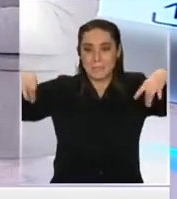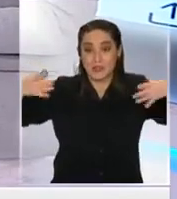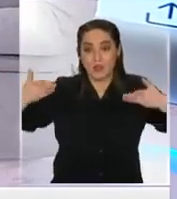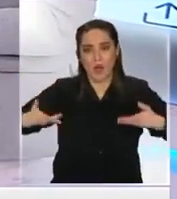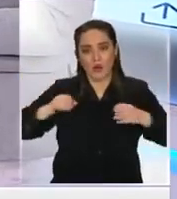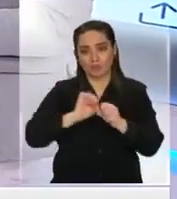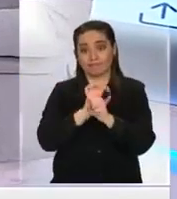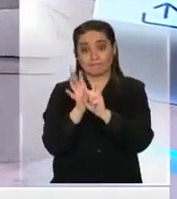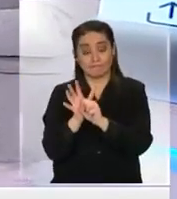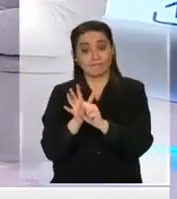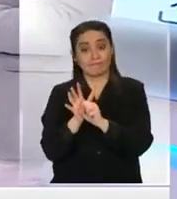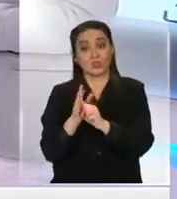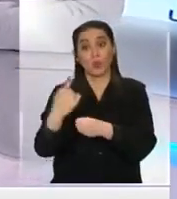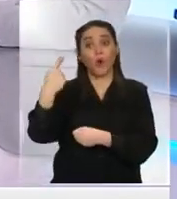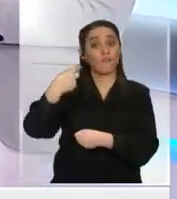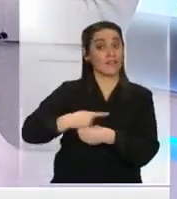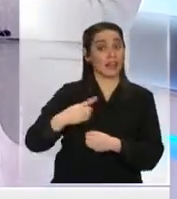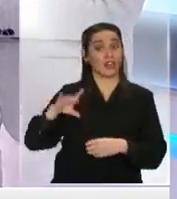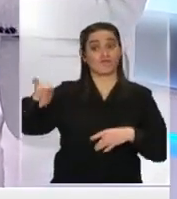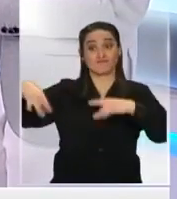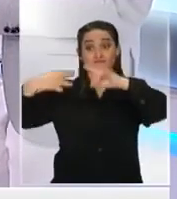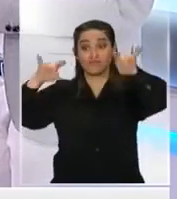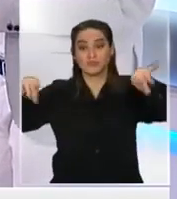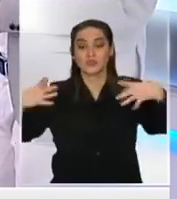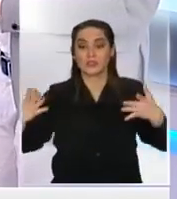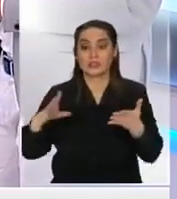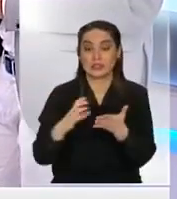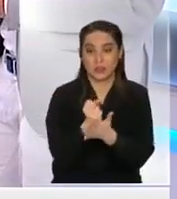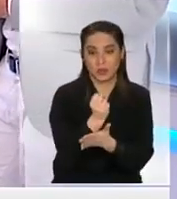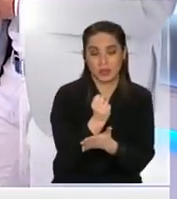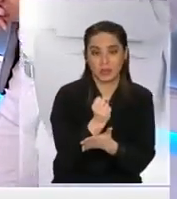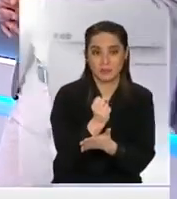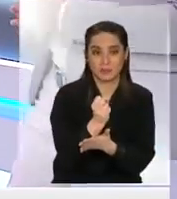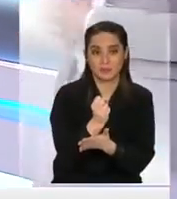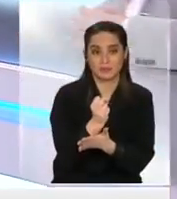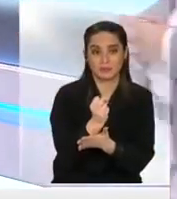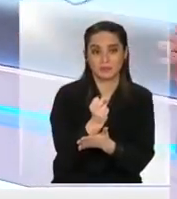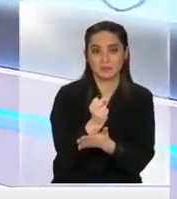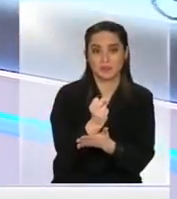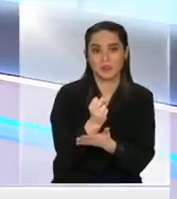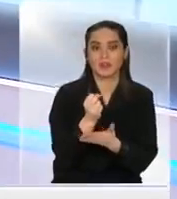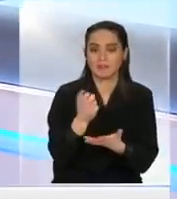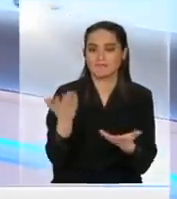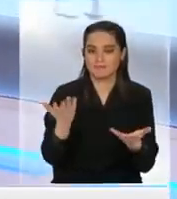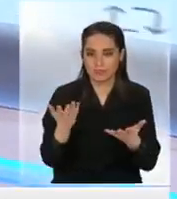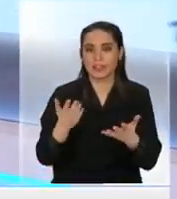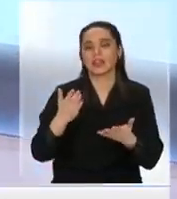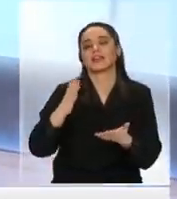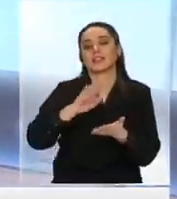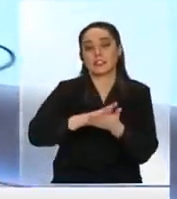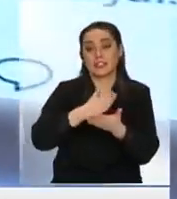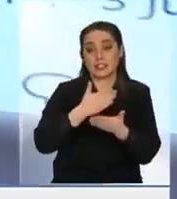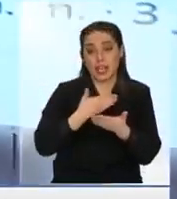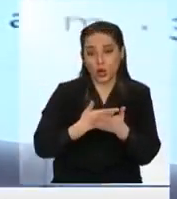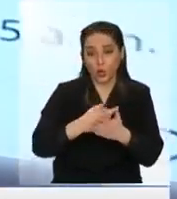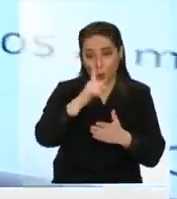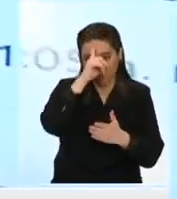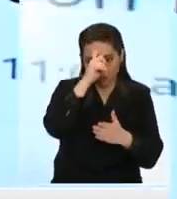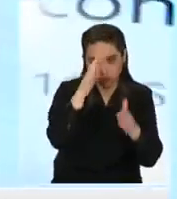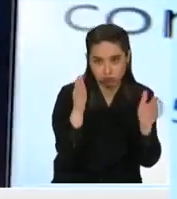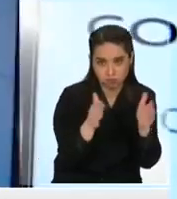nos ha obligado por lo tanto si logramos llevar a través vuelvo a decir de los fortalecimientos de la salud primaria de los gobiernos